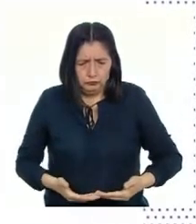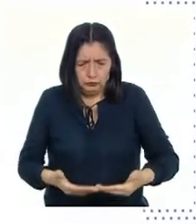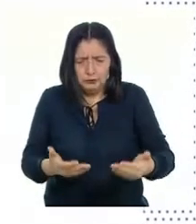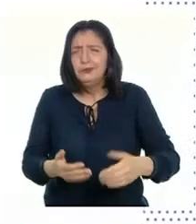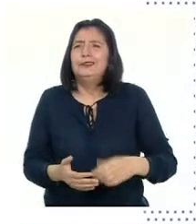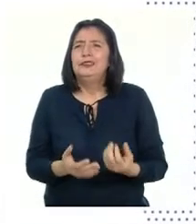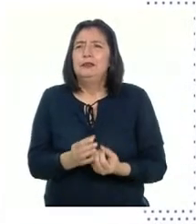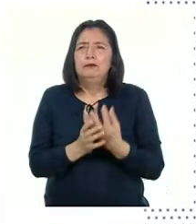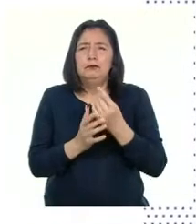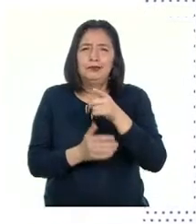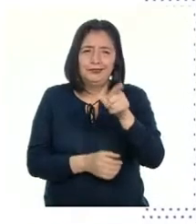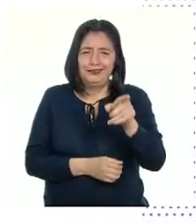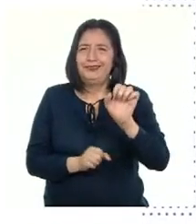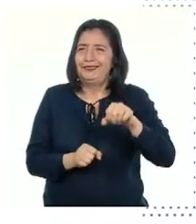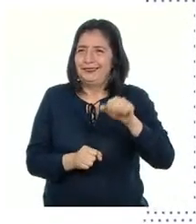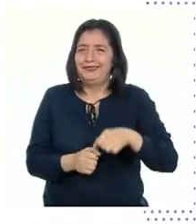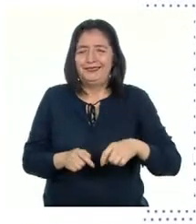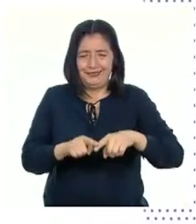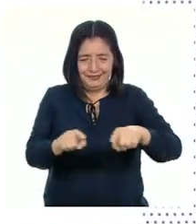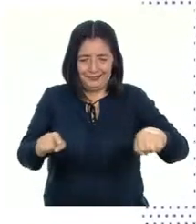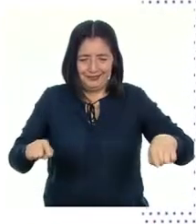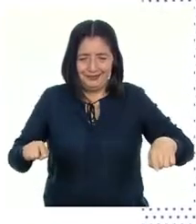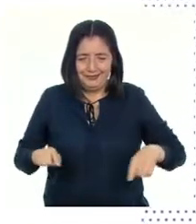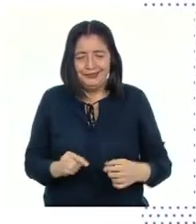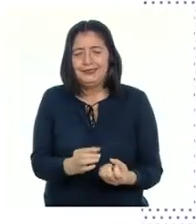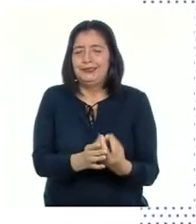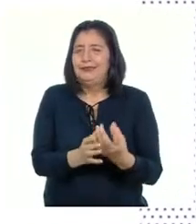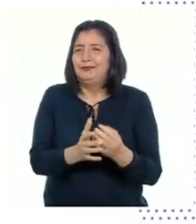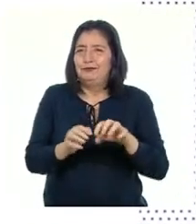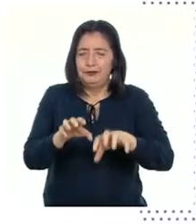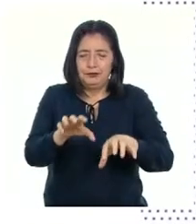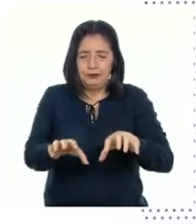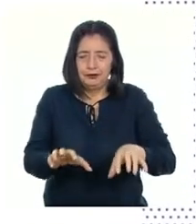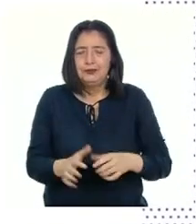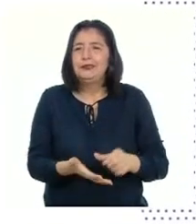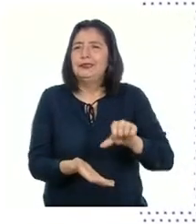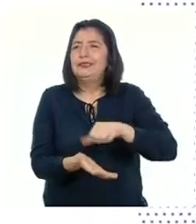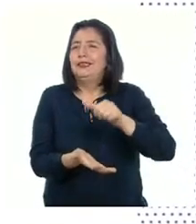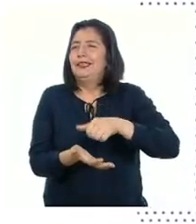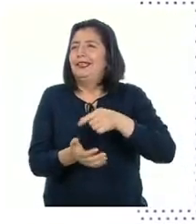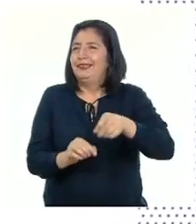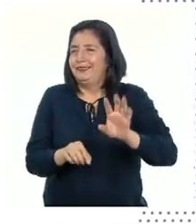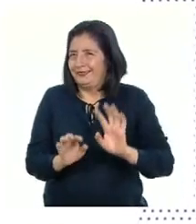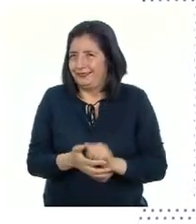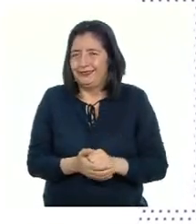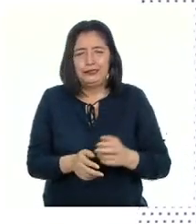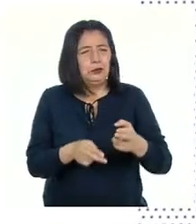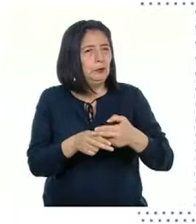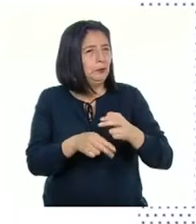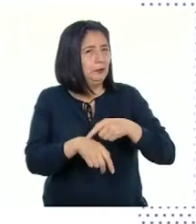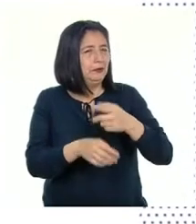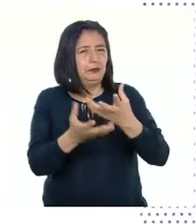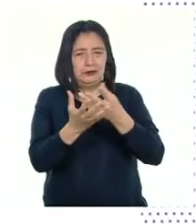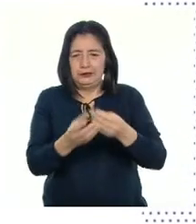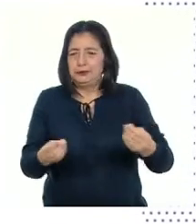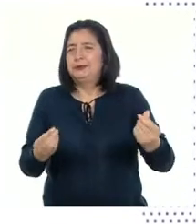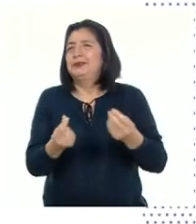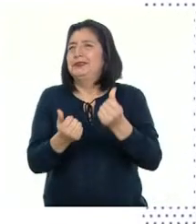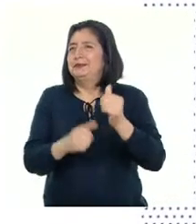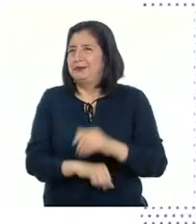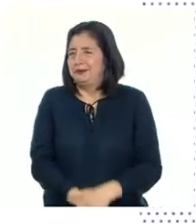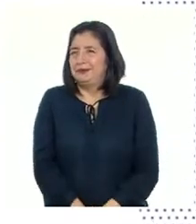Como estas, las alfombras de flores son representaciones de arte efímero Es decir, que desaparecen